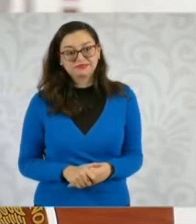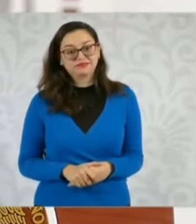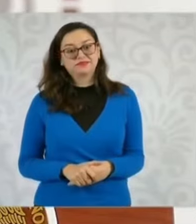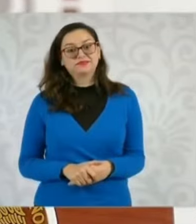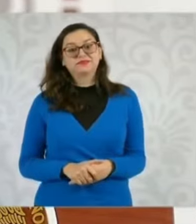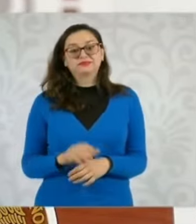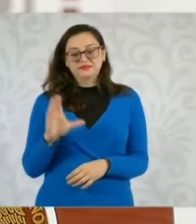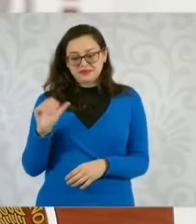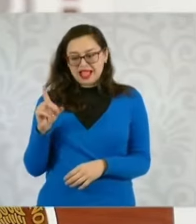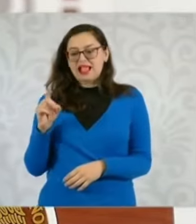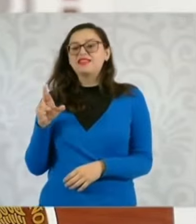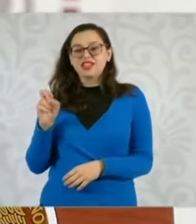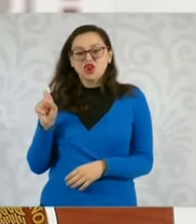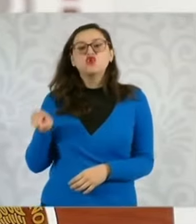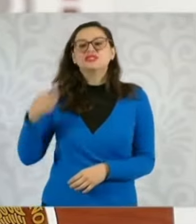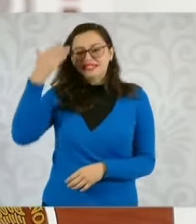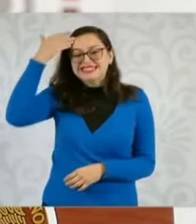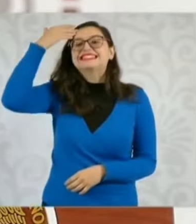Calderón sabía.